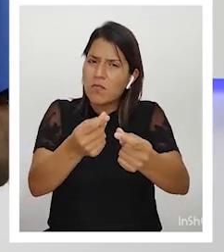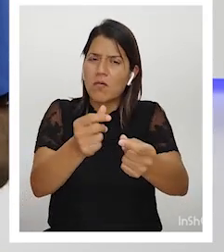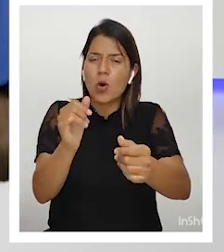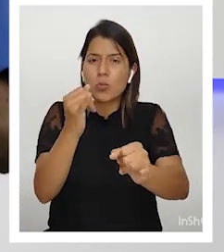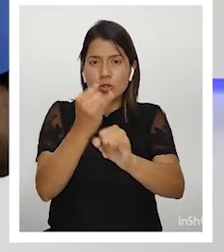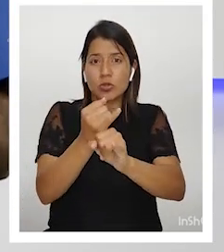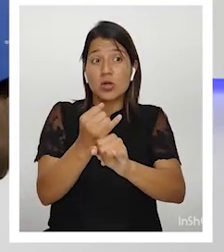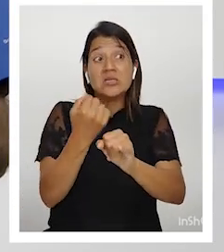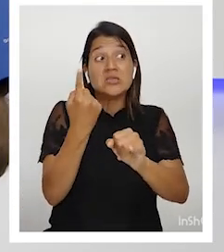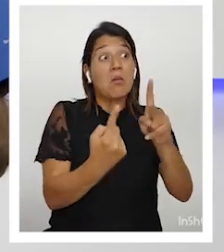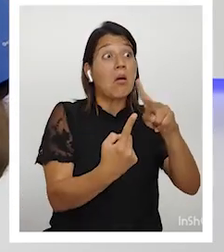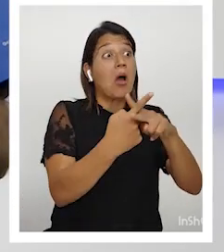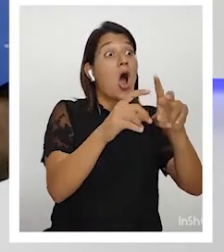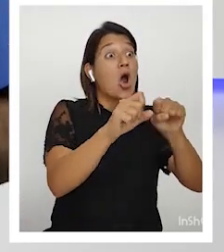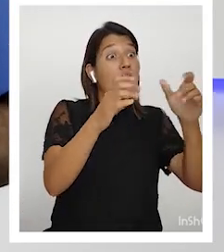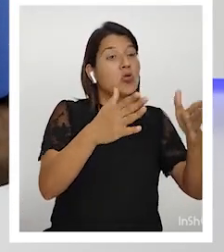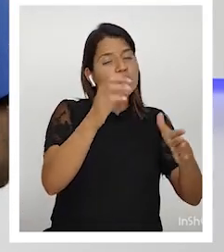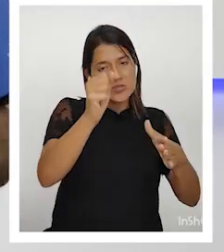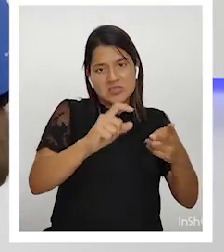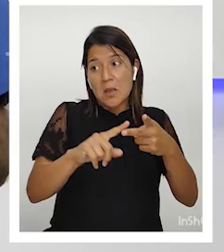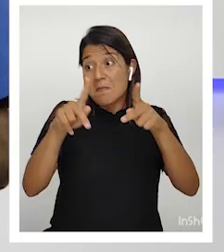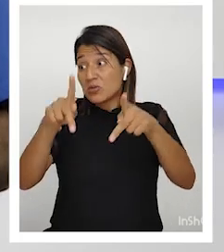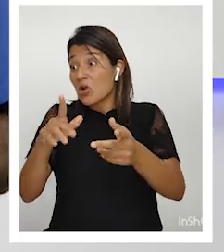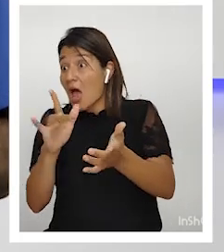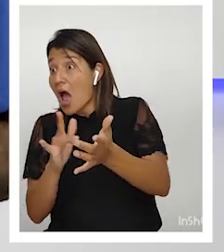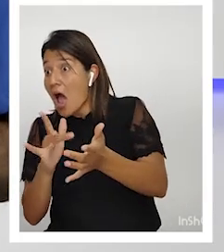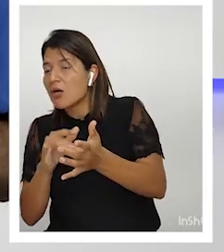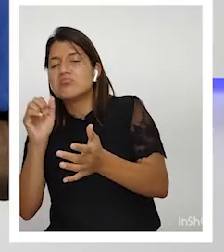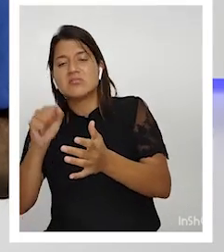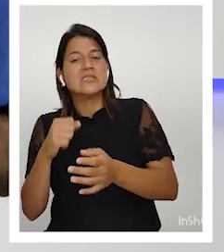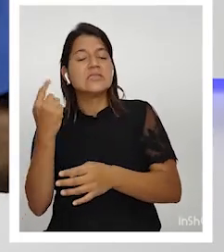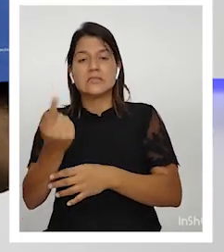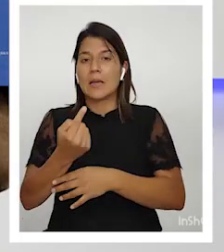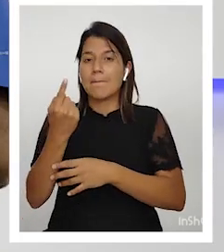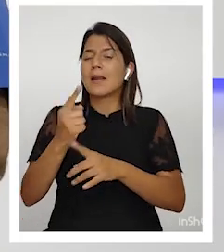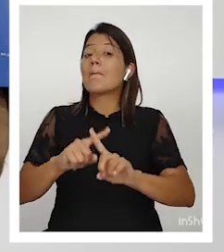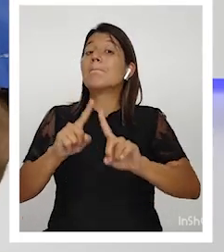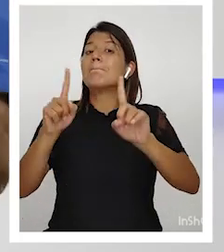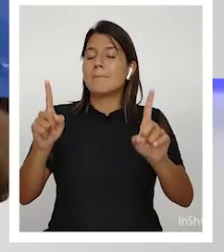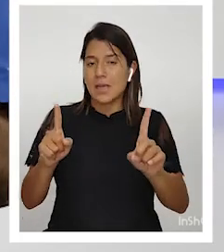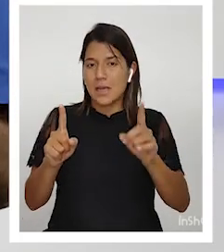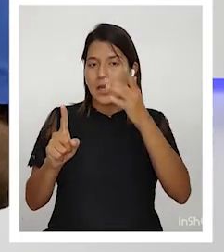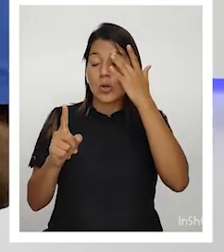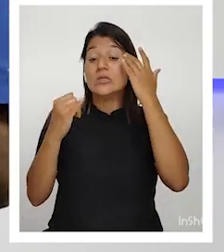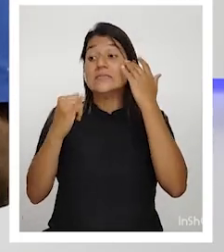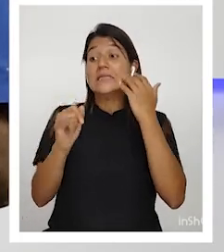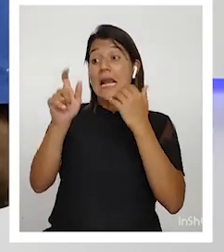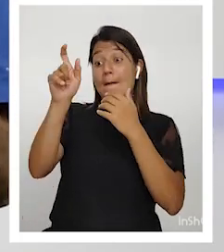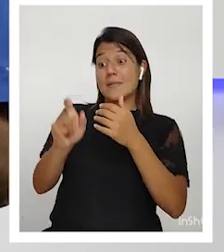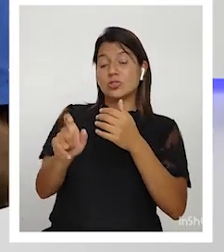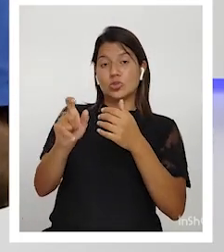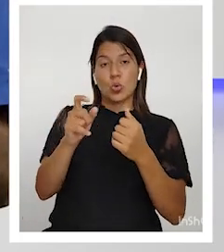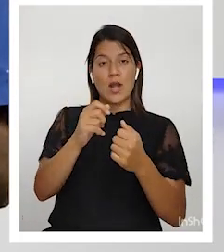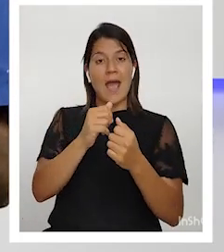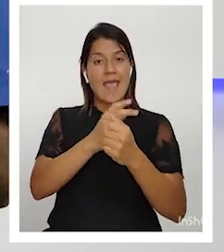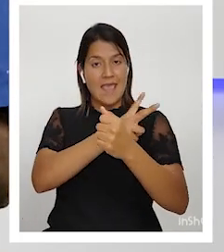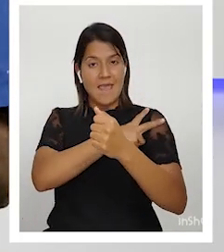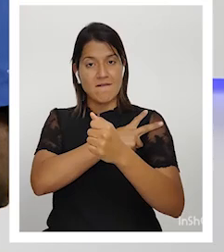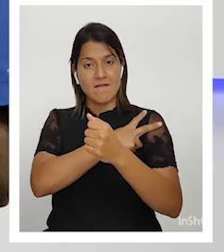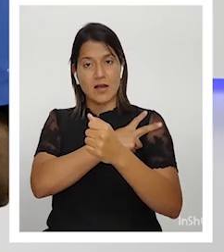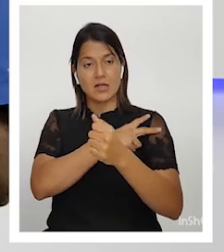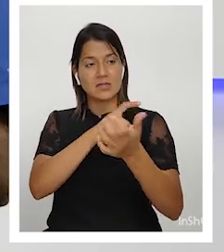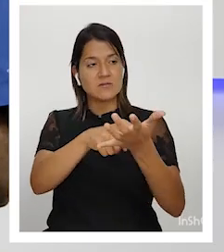que hay corruptos puede haber corruptos oportunistas los hay en todas partes pero si el que está dirigiendo exige resultados